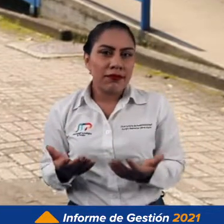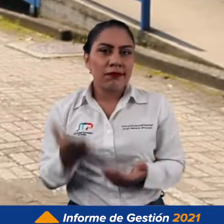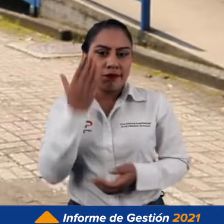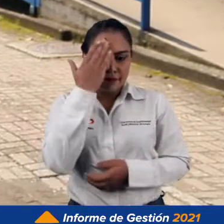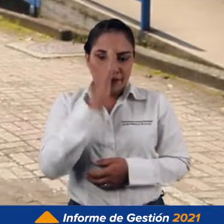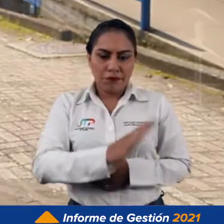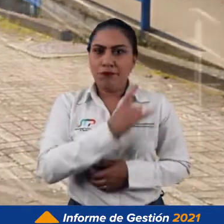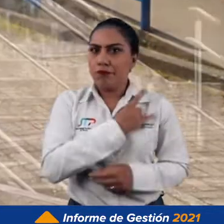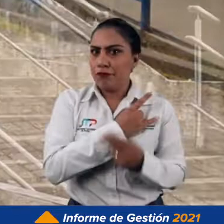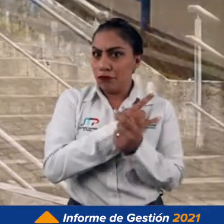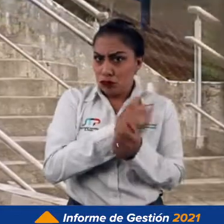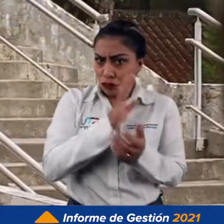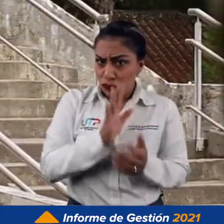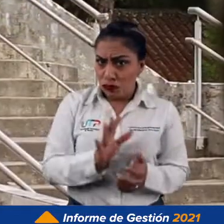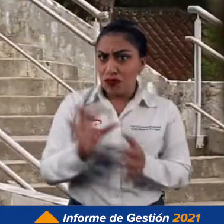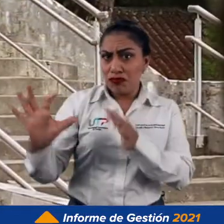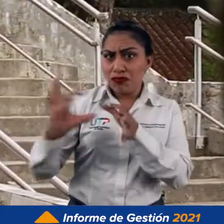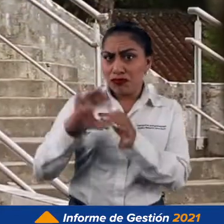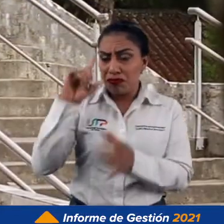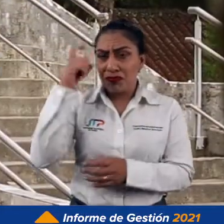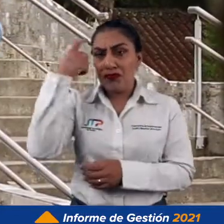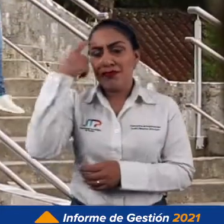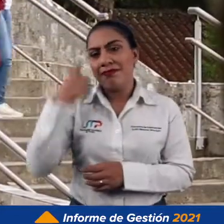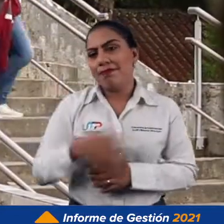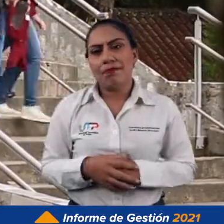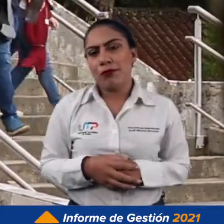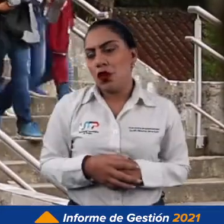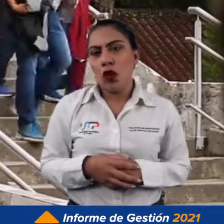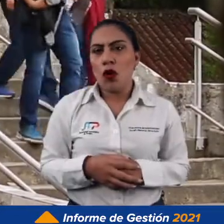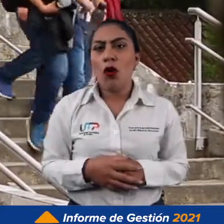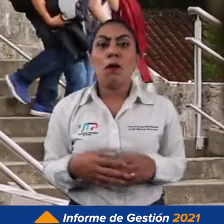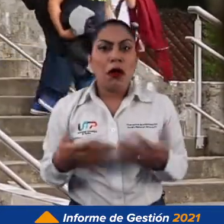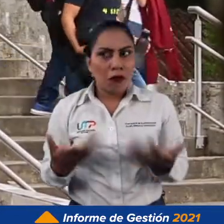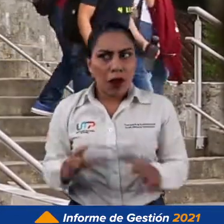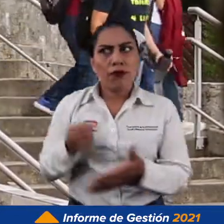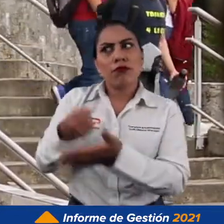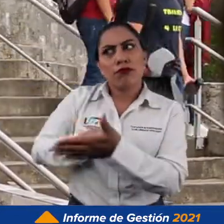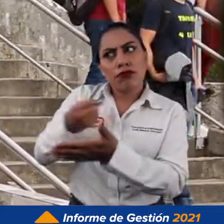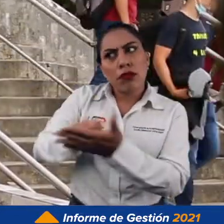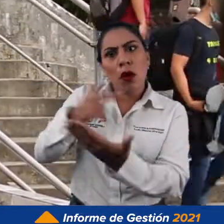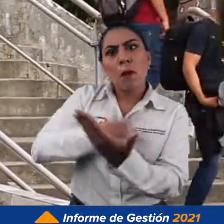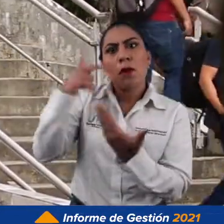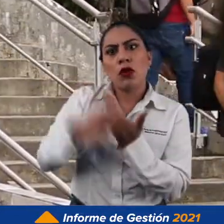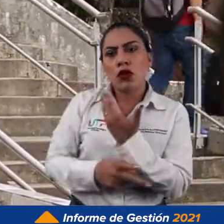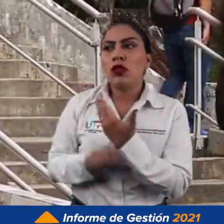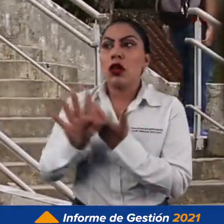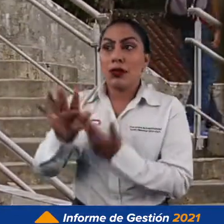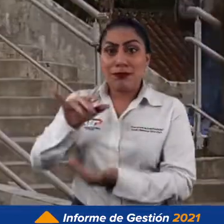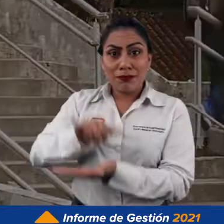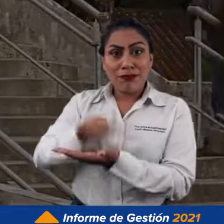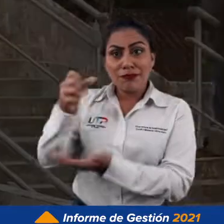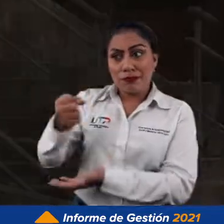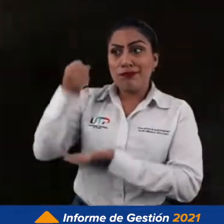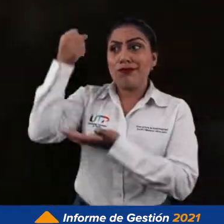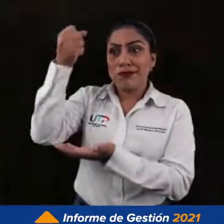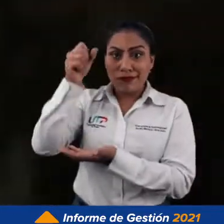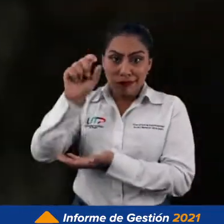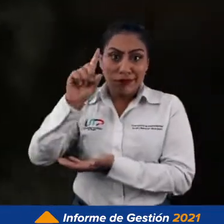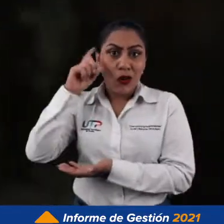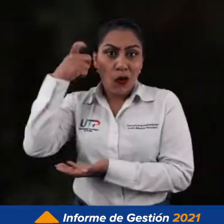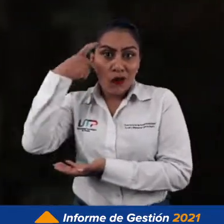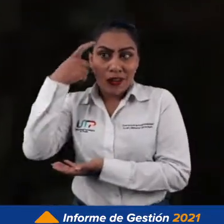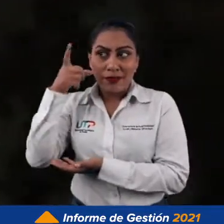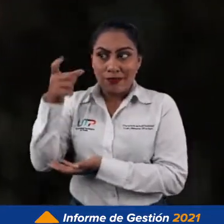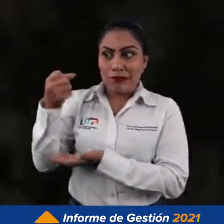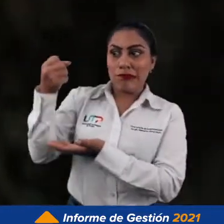A pesar de que la UTP no es una entidad territorial, ha logrado gestionar proyectos financiados con los recursos del